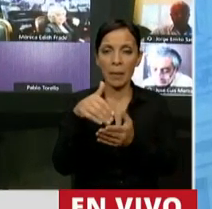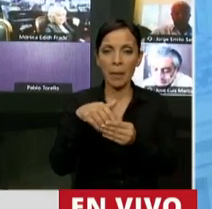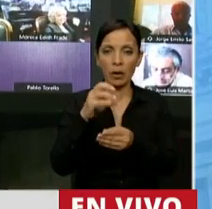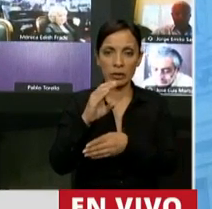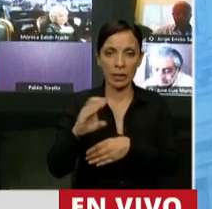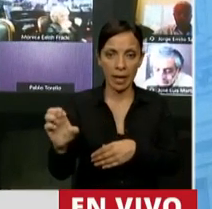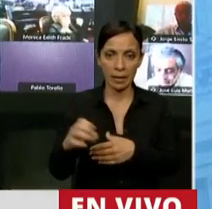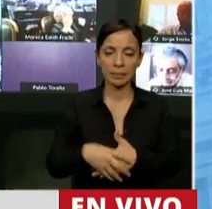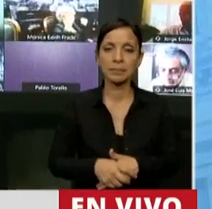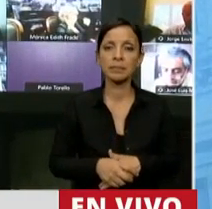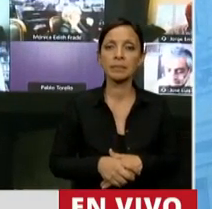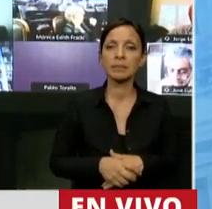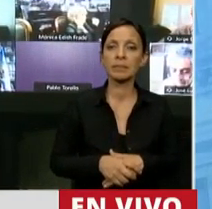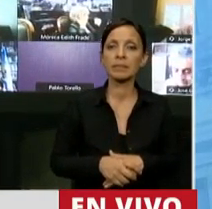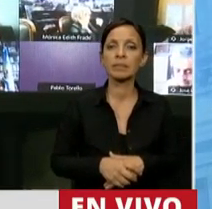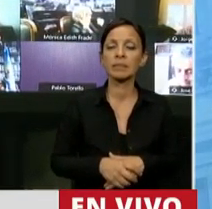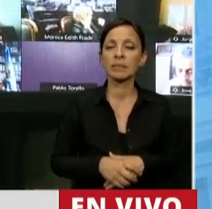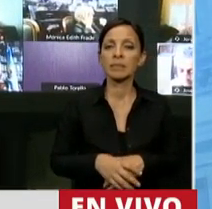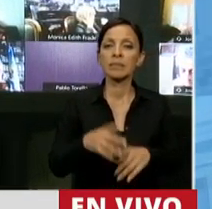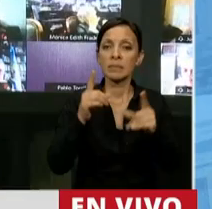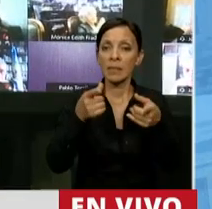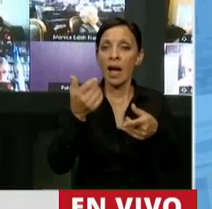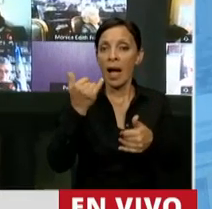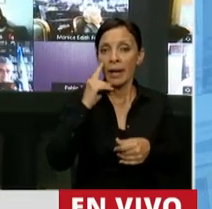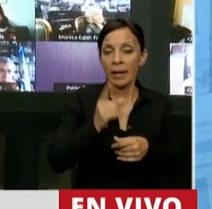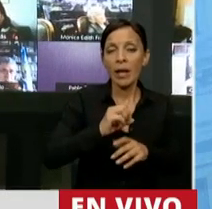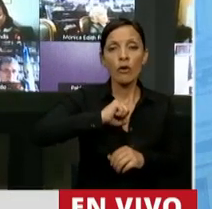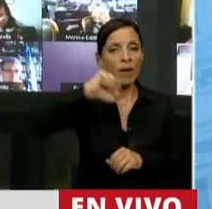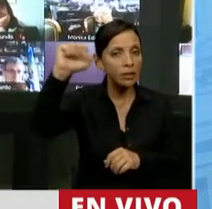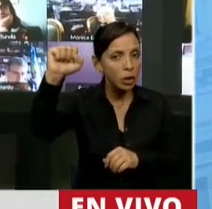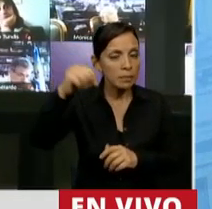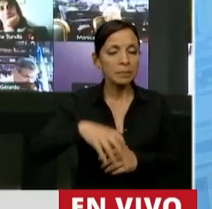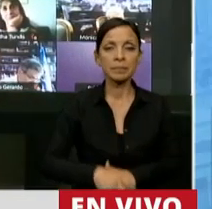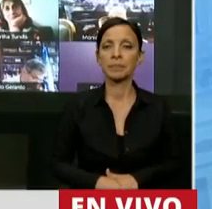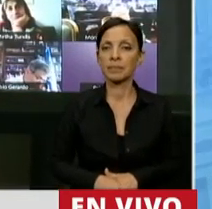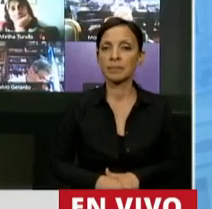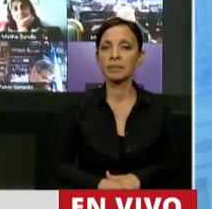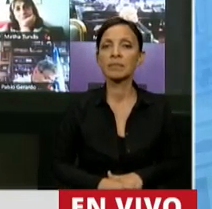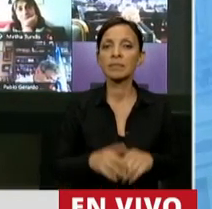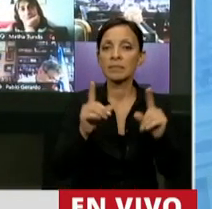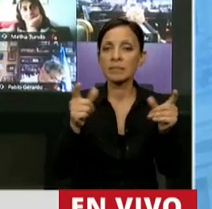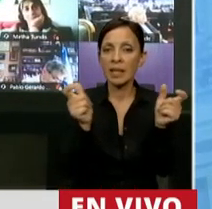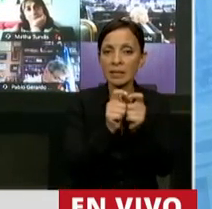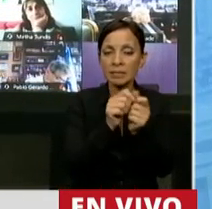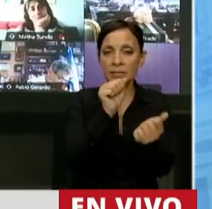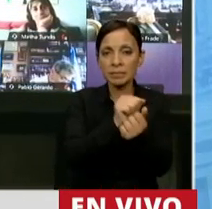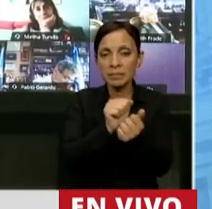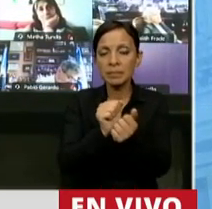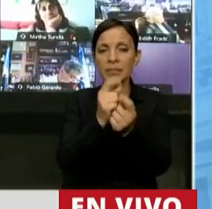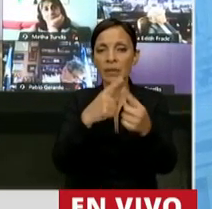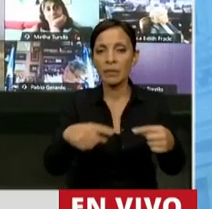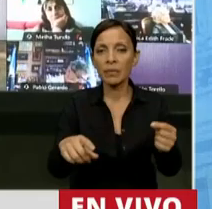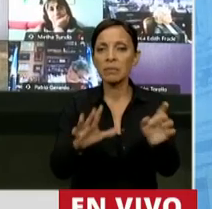coparticipa. Además de los riesgos inflacionarios que eso significa, la emisión es discrecional y